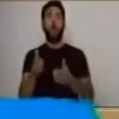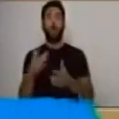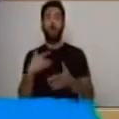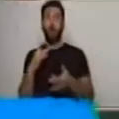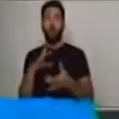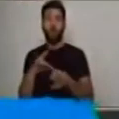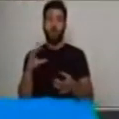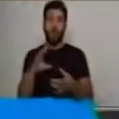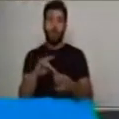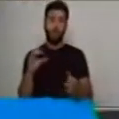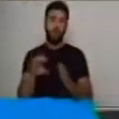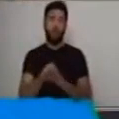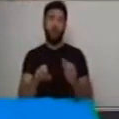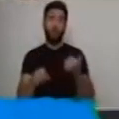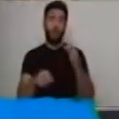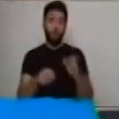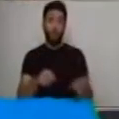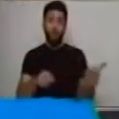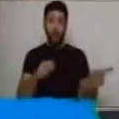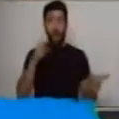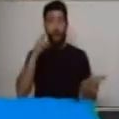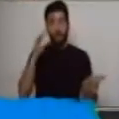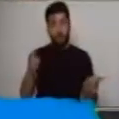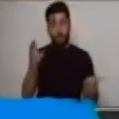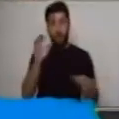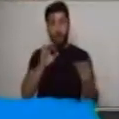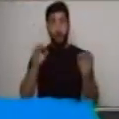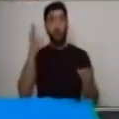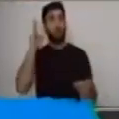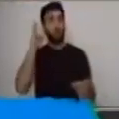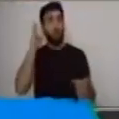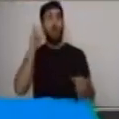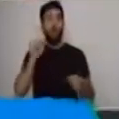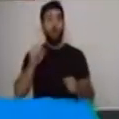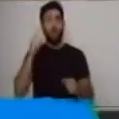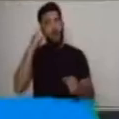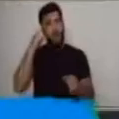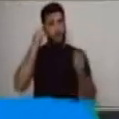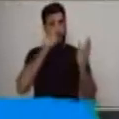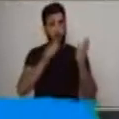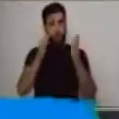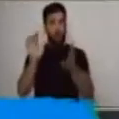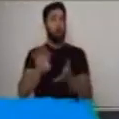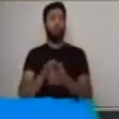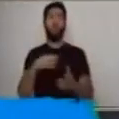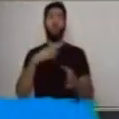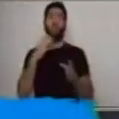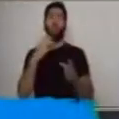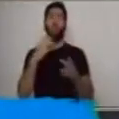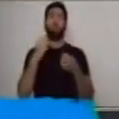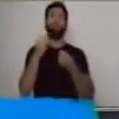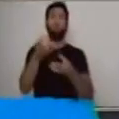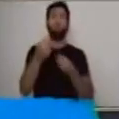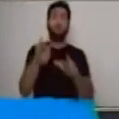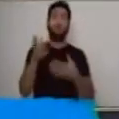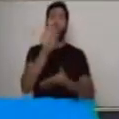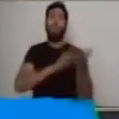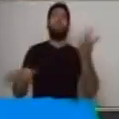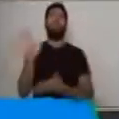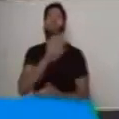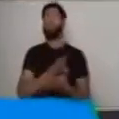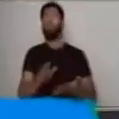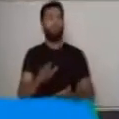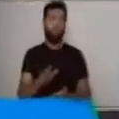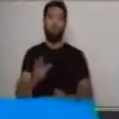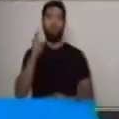persona que nos escucha o lee pueda llevar la secuencia. Es por eso que una